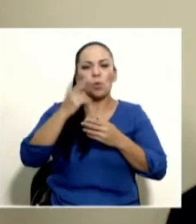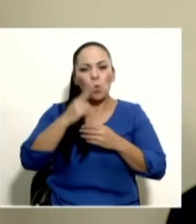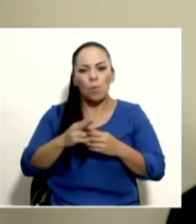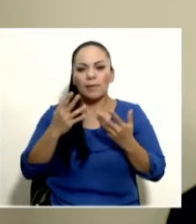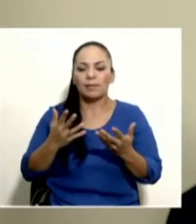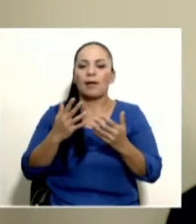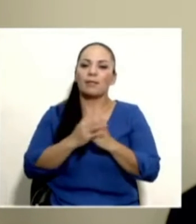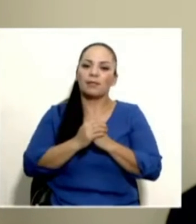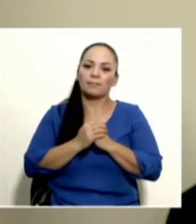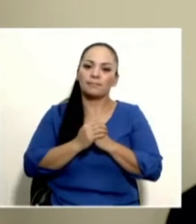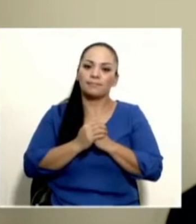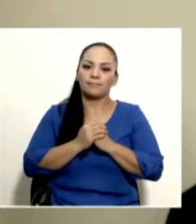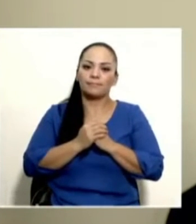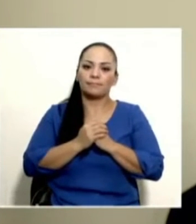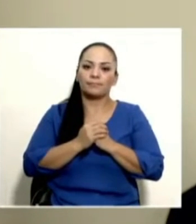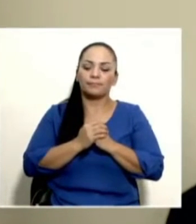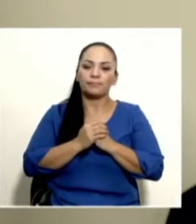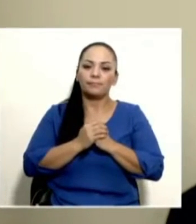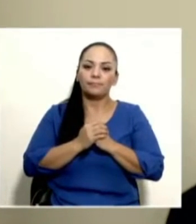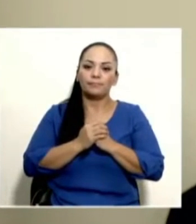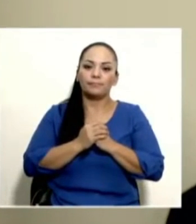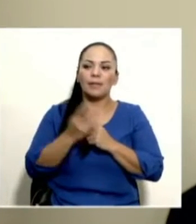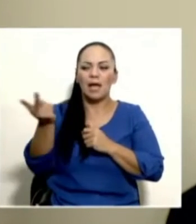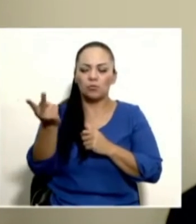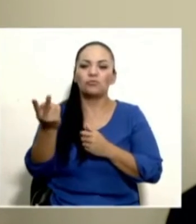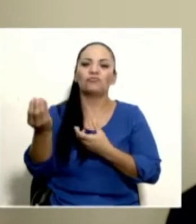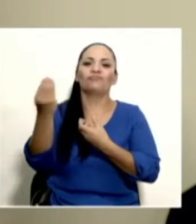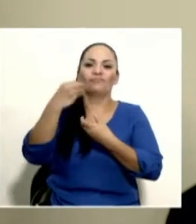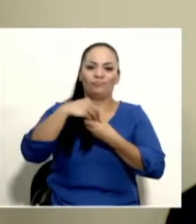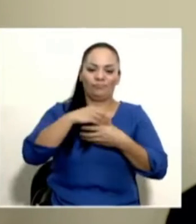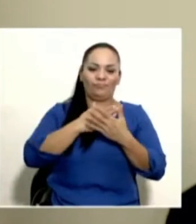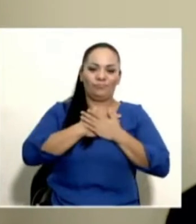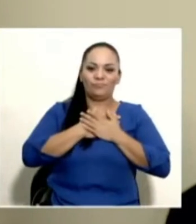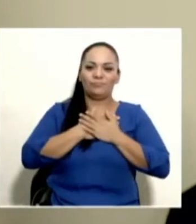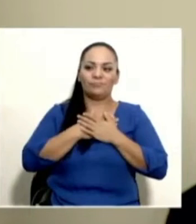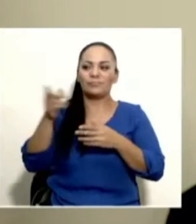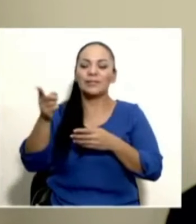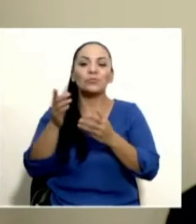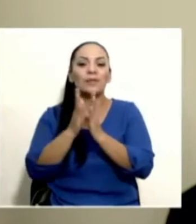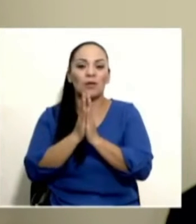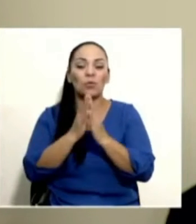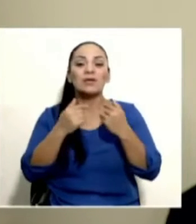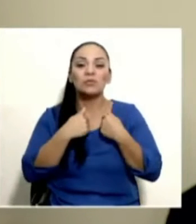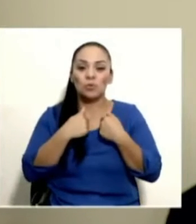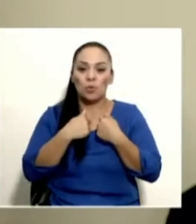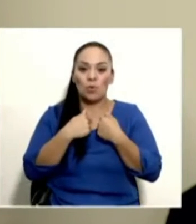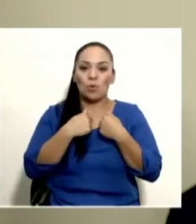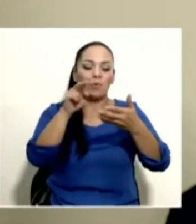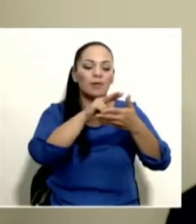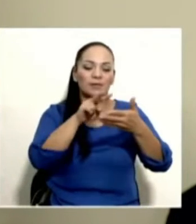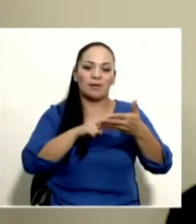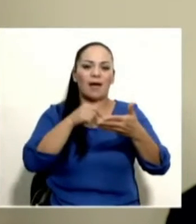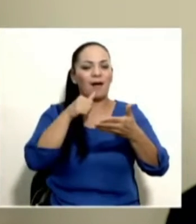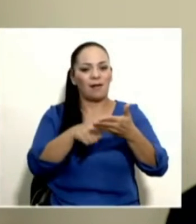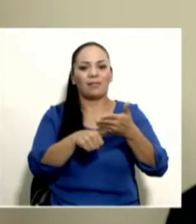que ellos impusieron en mí al pedir que yo nada más leyera esta